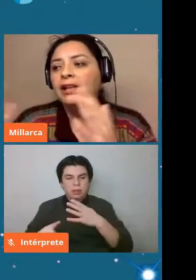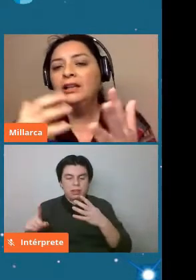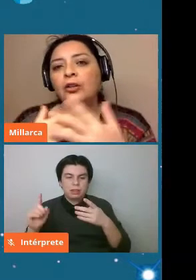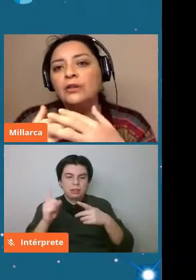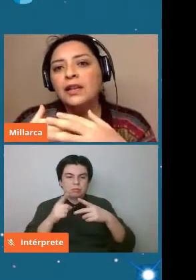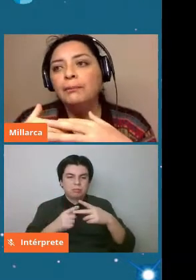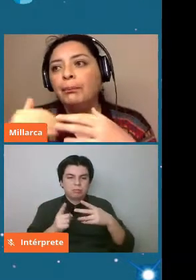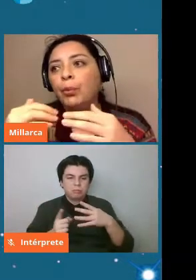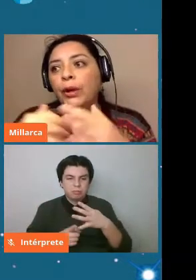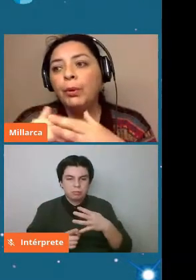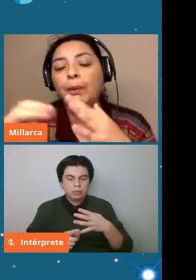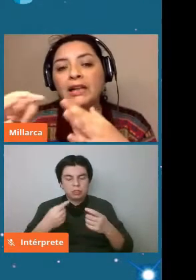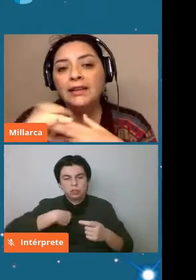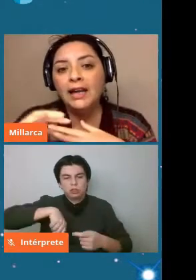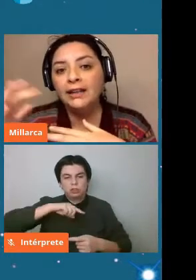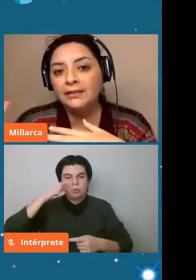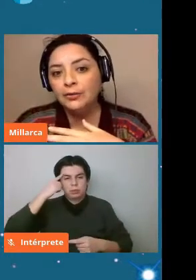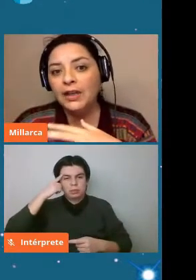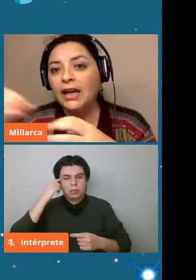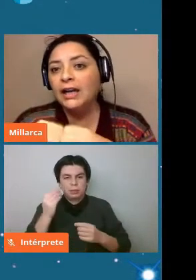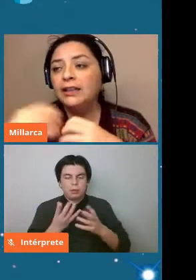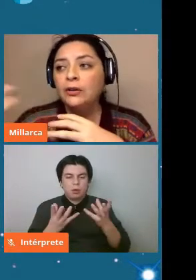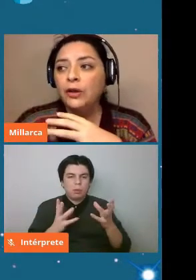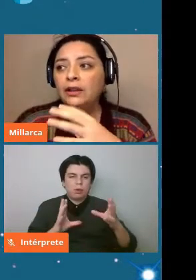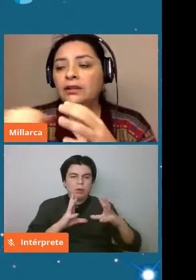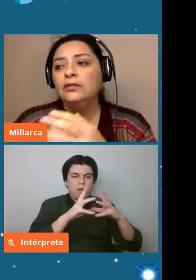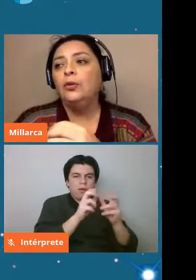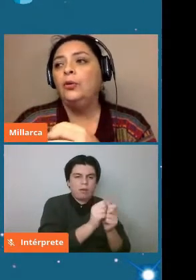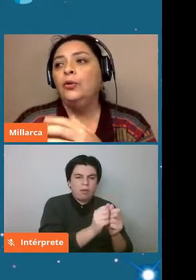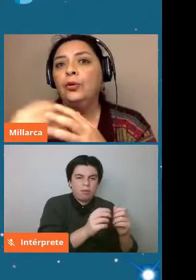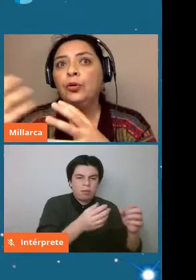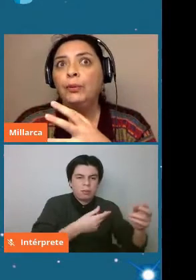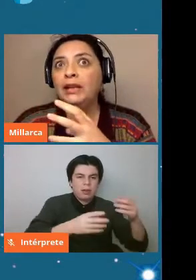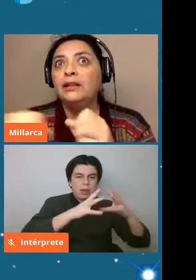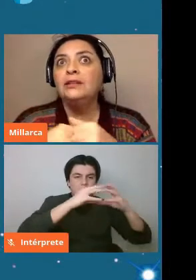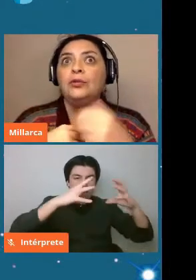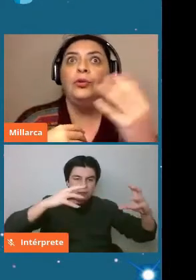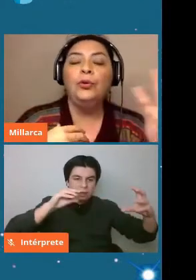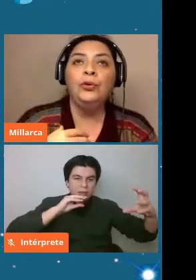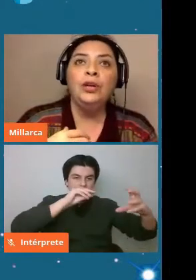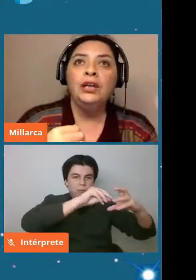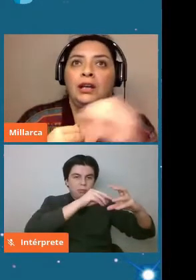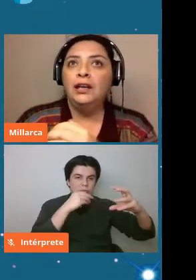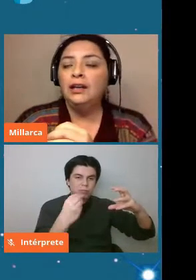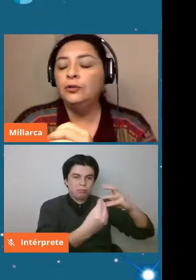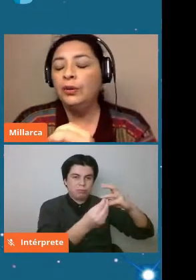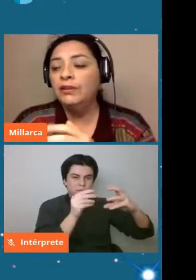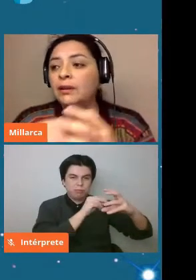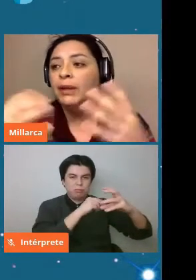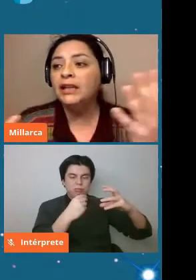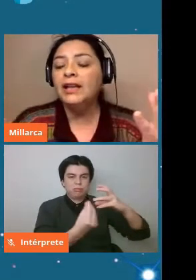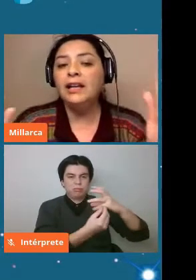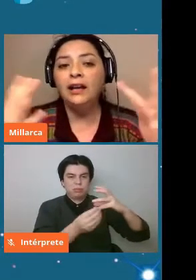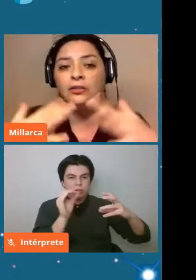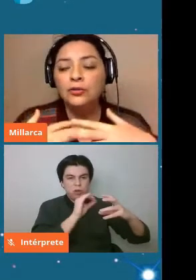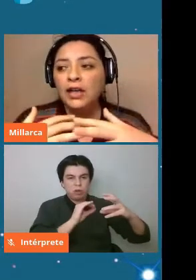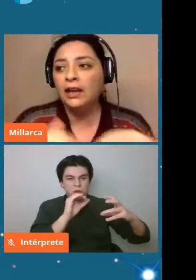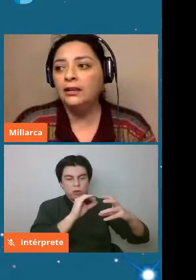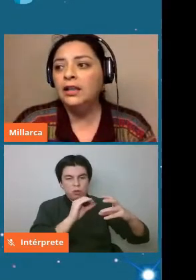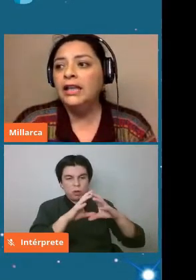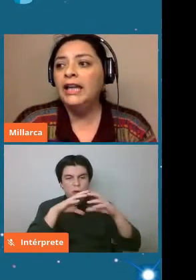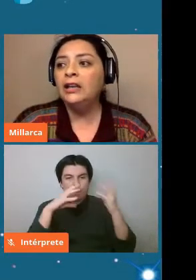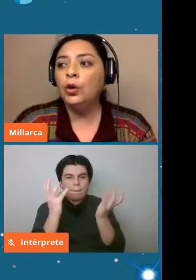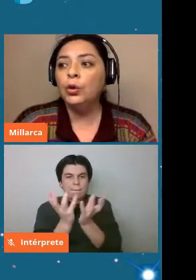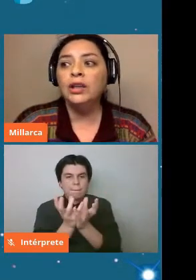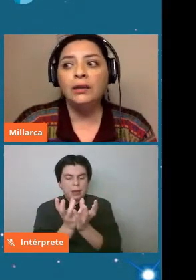pensamos que tienen entonces cuerpos parentales o sea asteroides o cometas o superficies planetarias